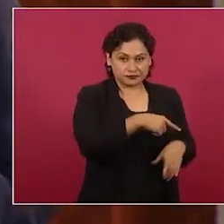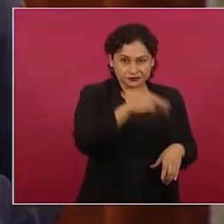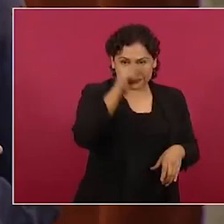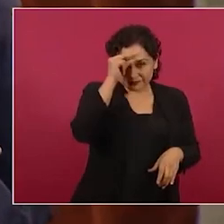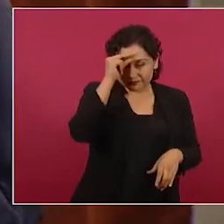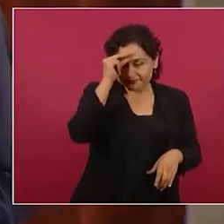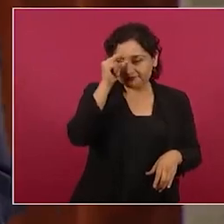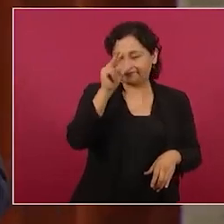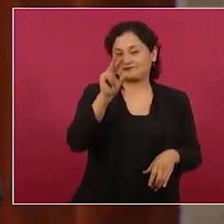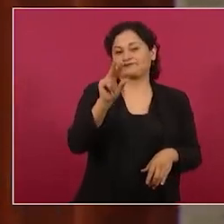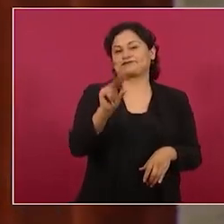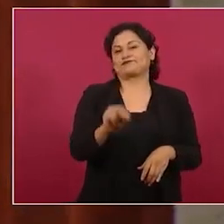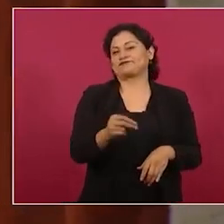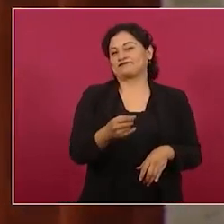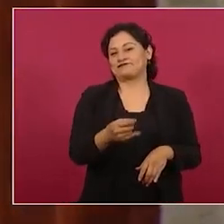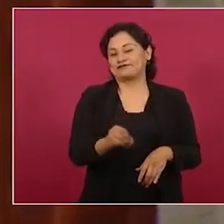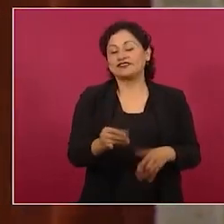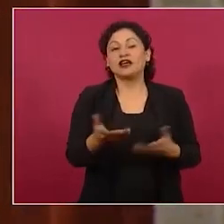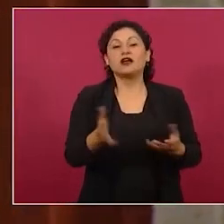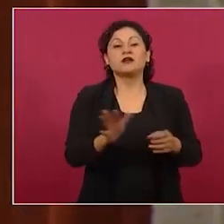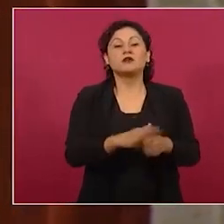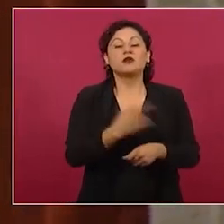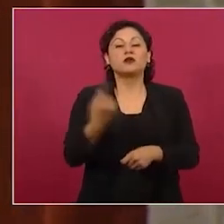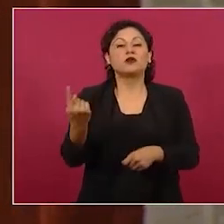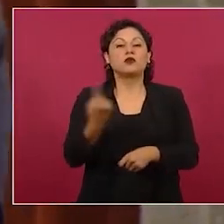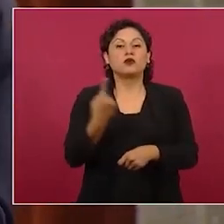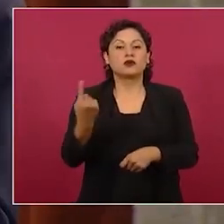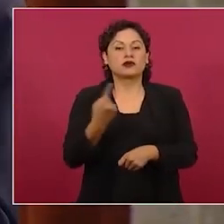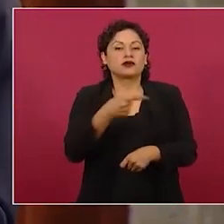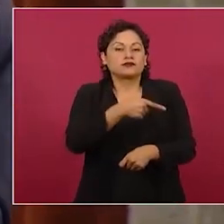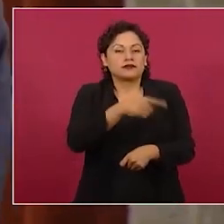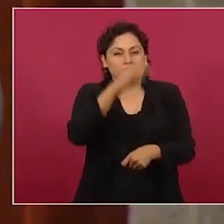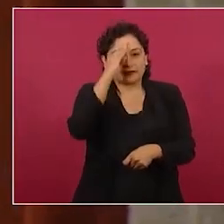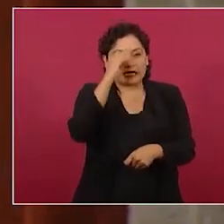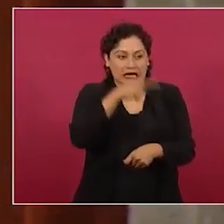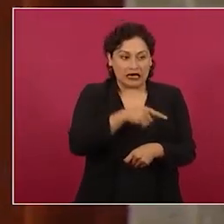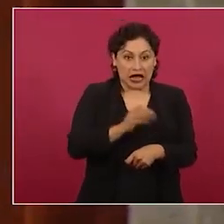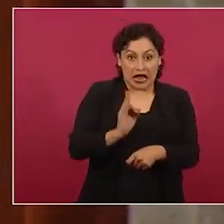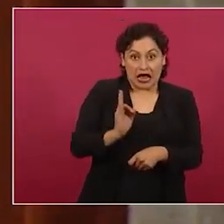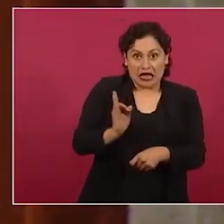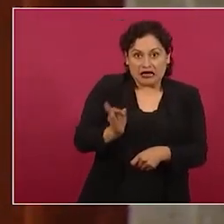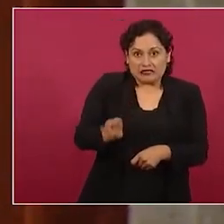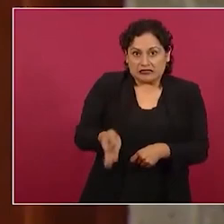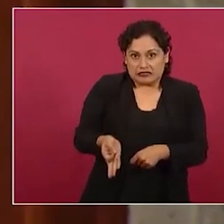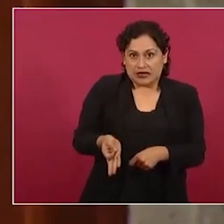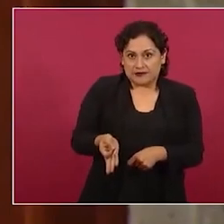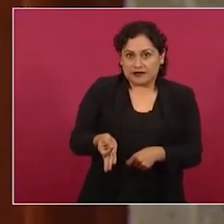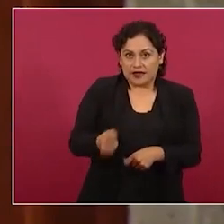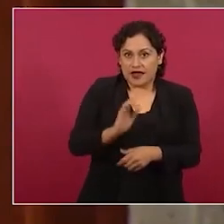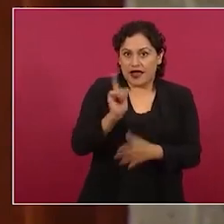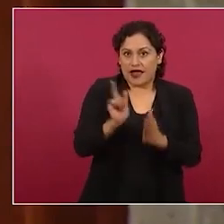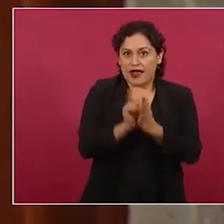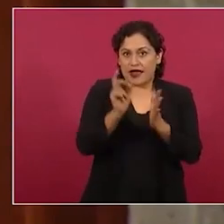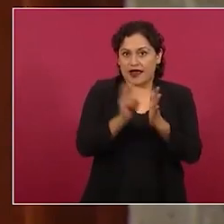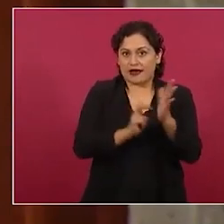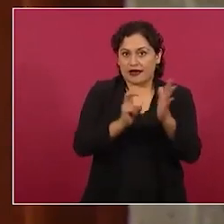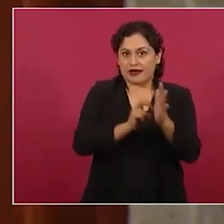si hubiesen aprobado la reforma constitucional era